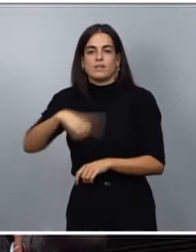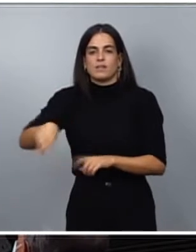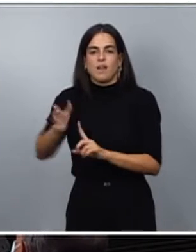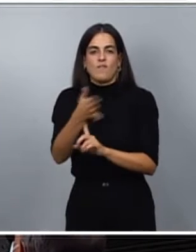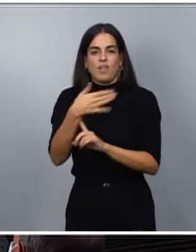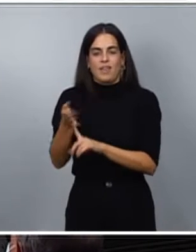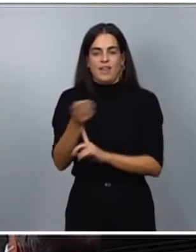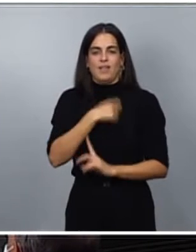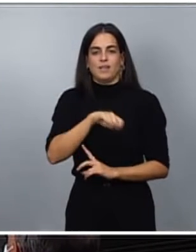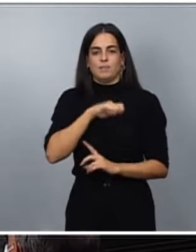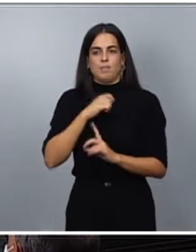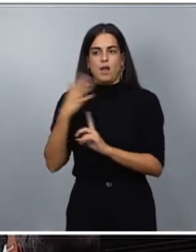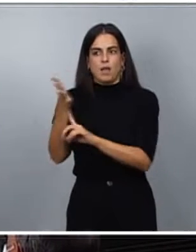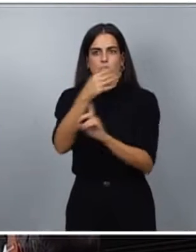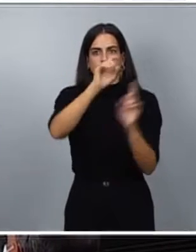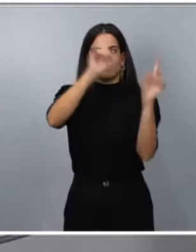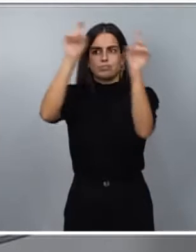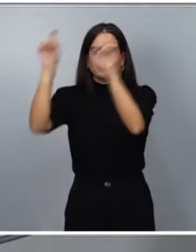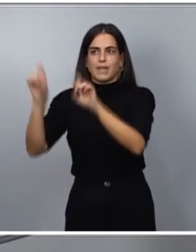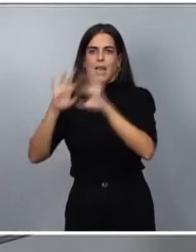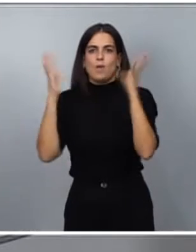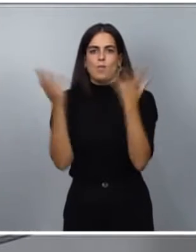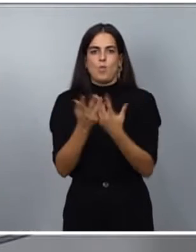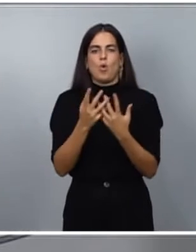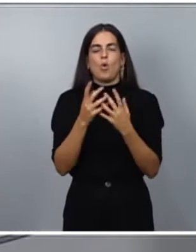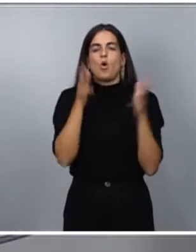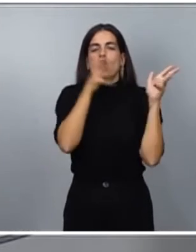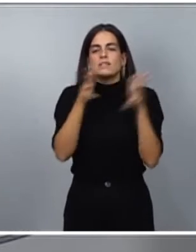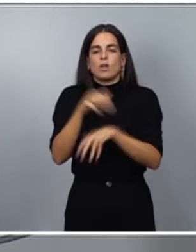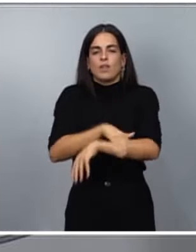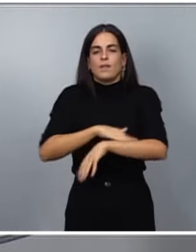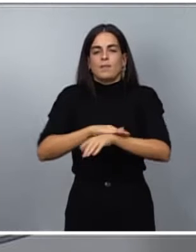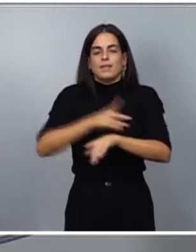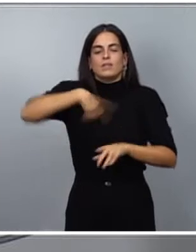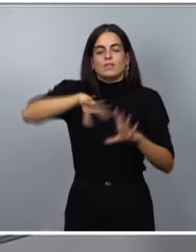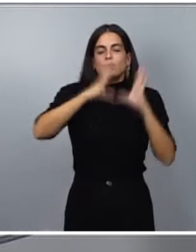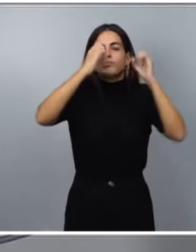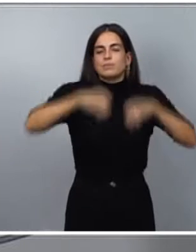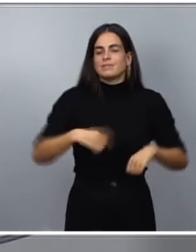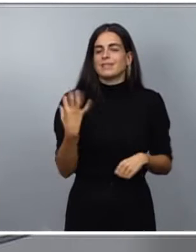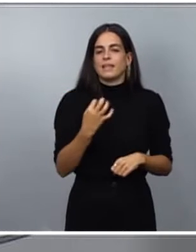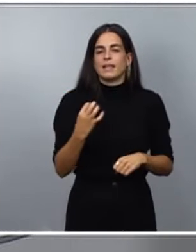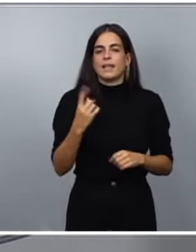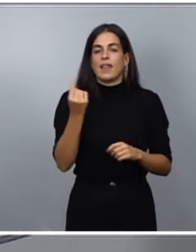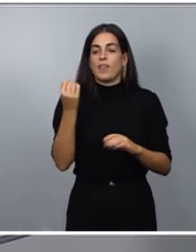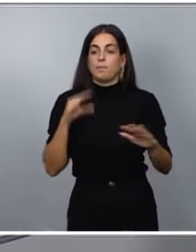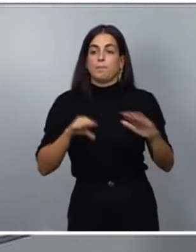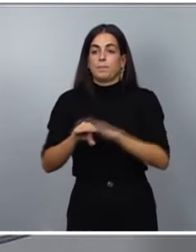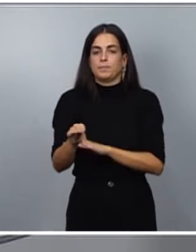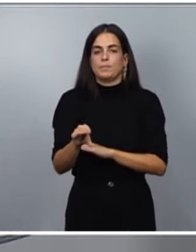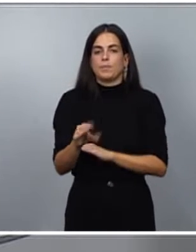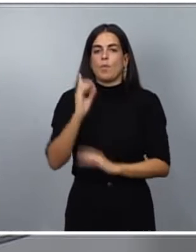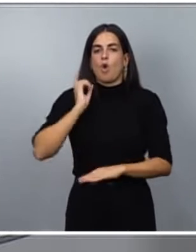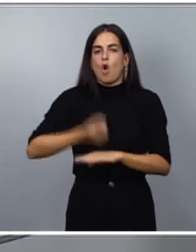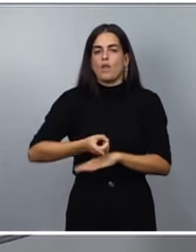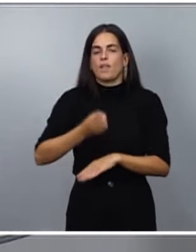todo el mundo, debo también comunicarles que el Consejo de Ministros ha acordado conceder el ingreso en la Real Orden del Mérito Deportivo